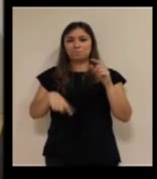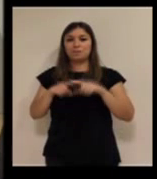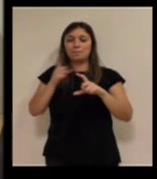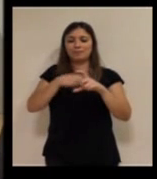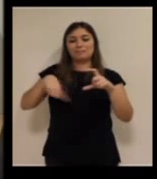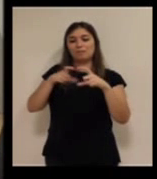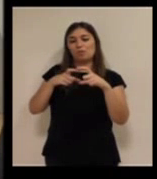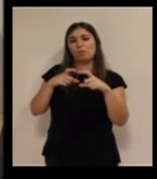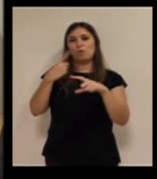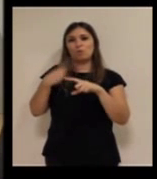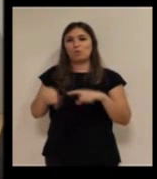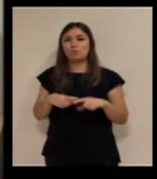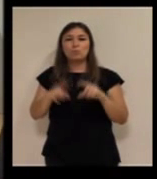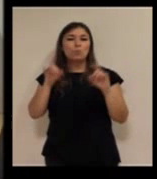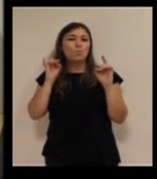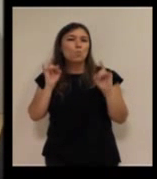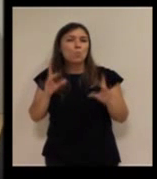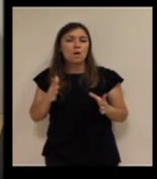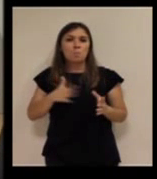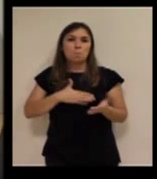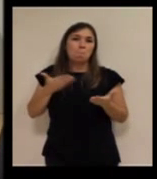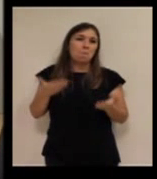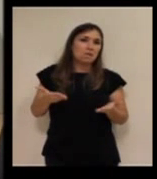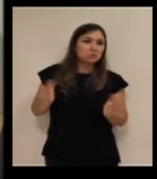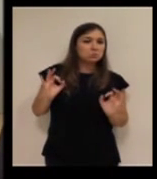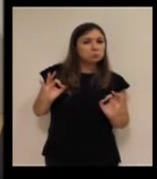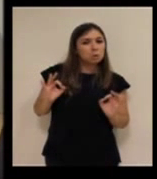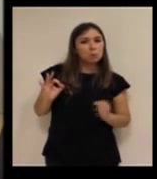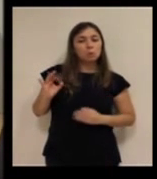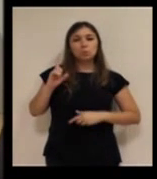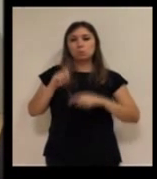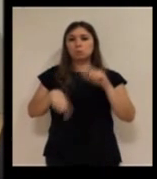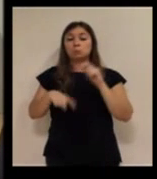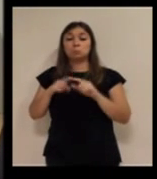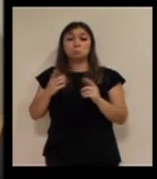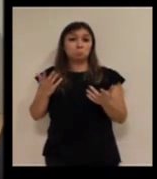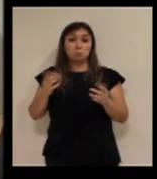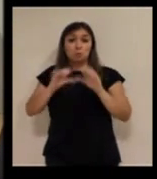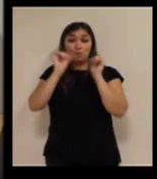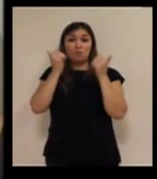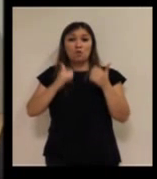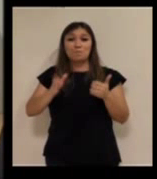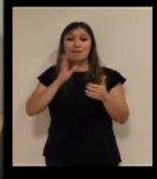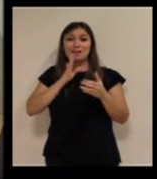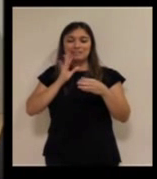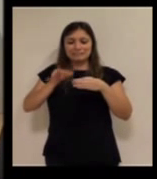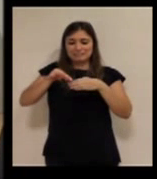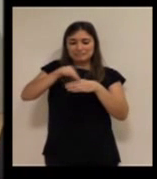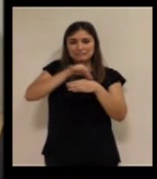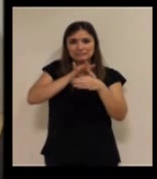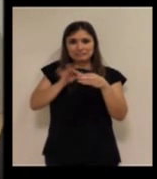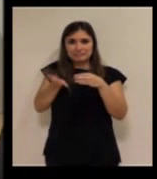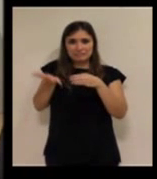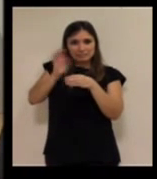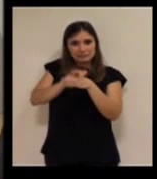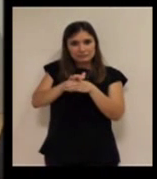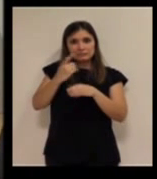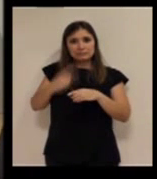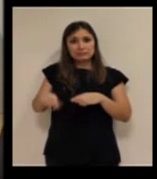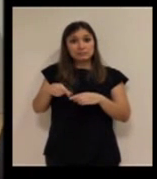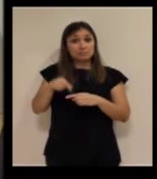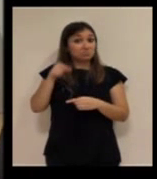más redondito, más ovaladito, más tal, más o menos pesa lo mismo, las mismas maneras de ensamblarlo. Yo creo que en eso